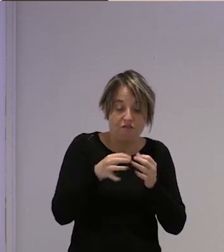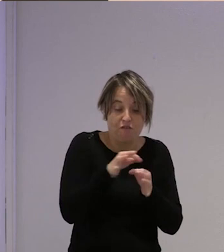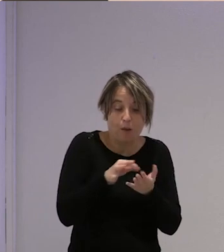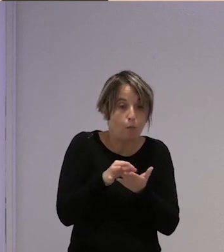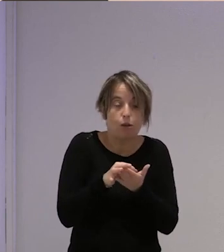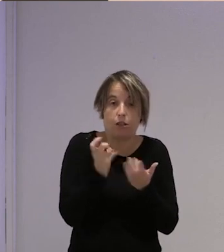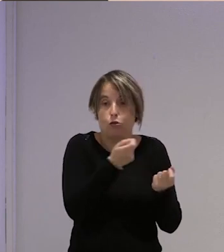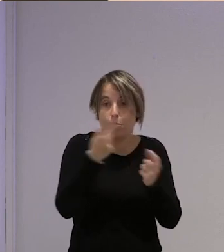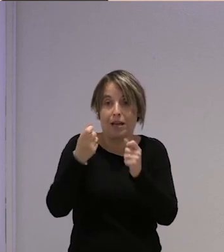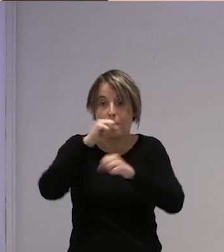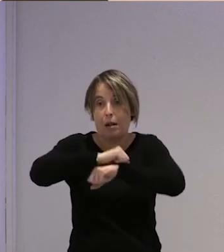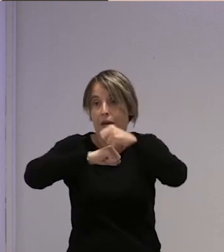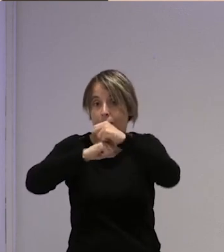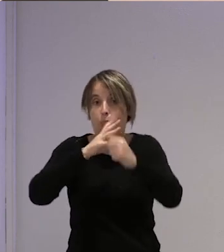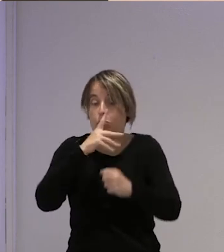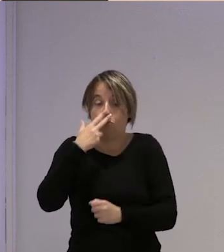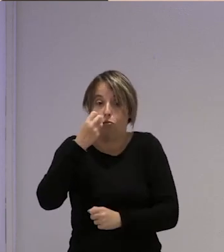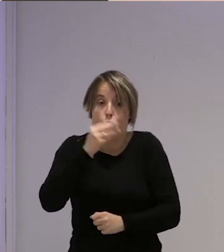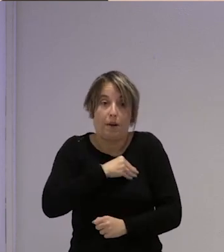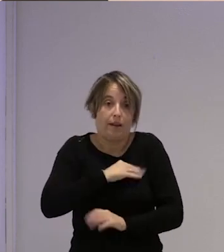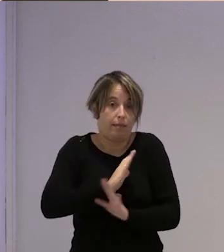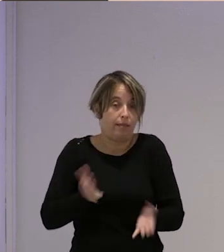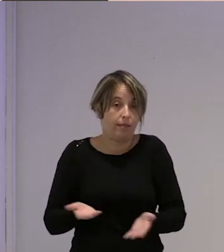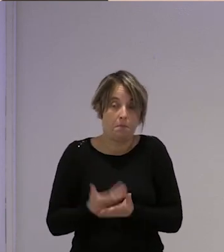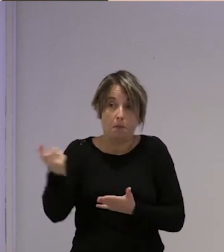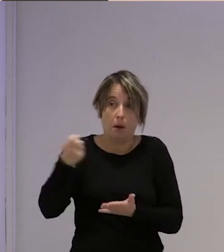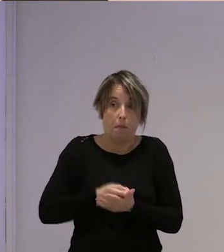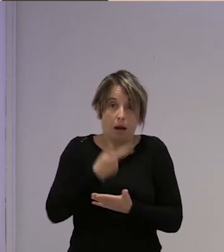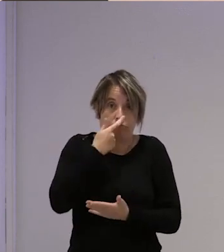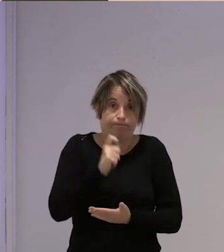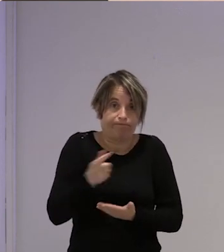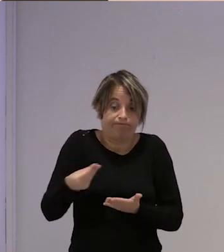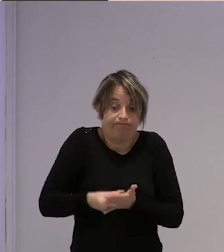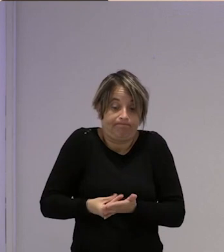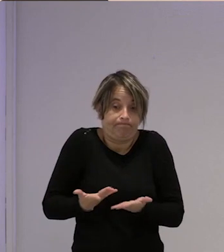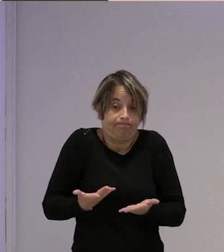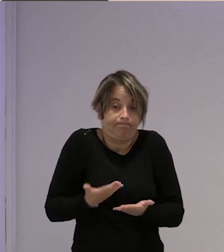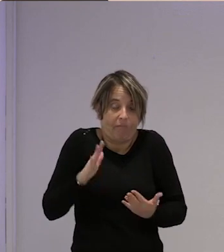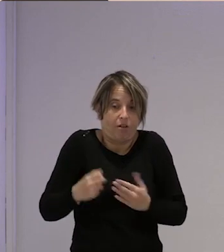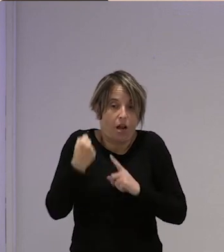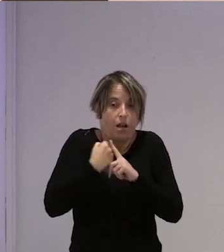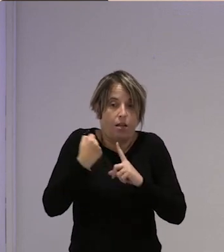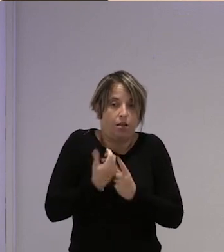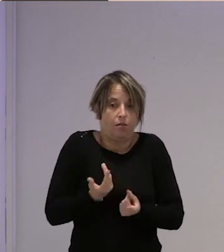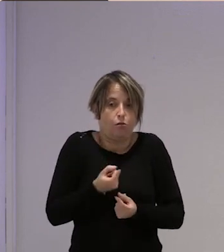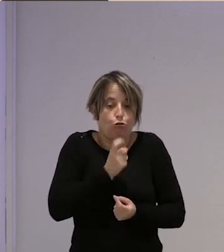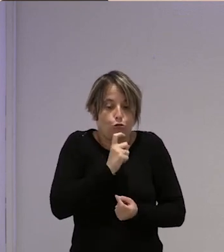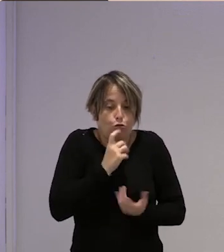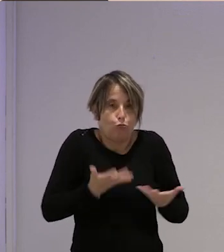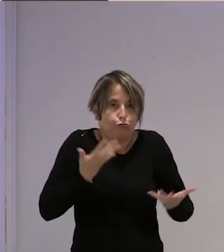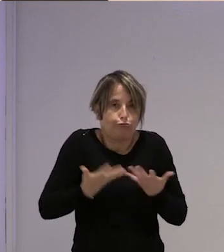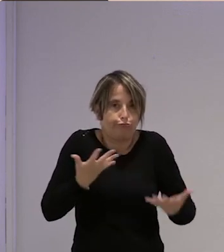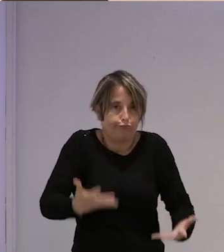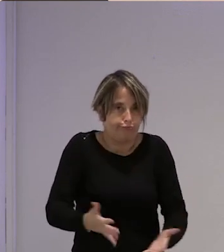almacén porque no me merece la pena porque de lo que me van a pagar por ella entonces al final ¿cómo le ponemos al niño? que